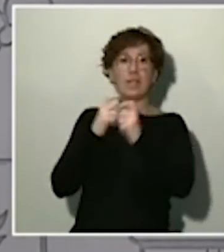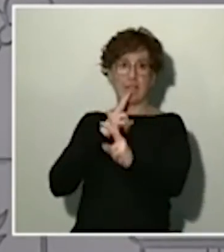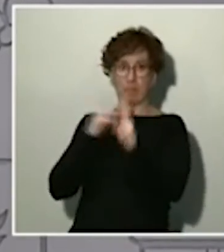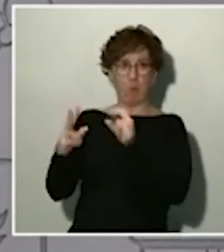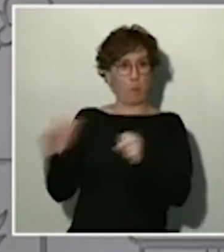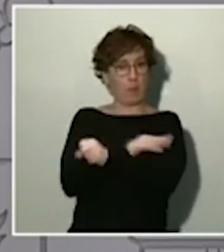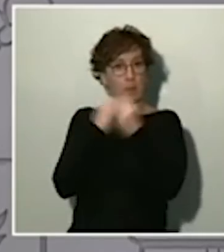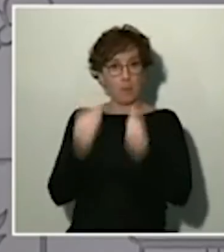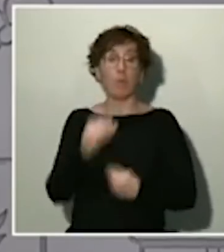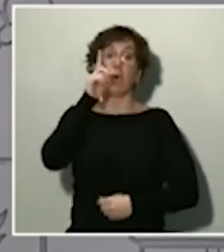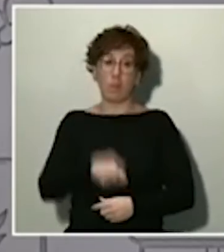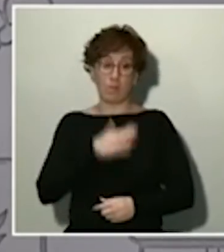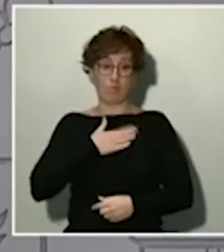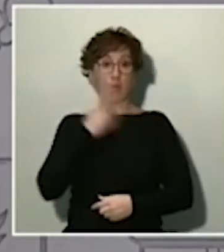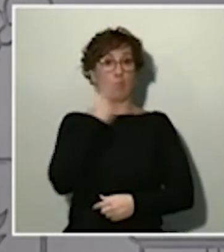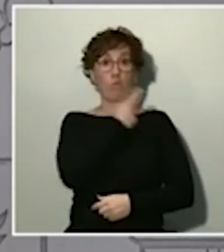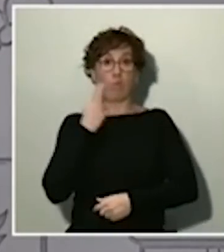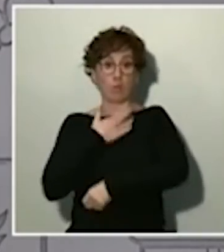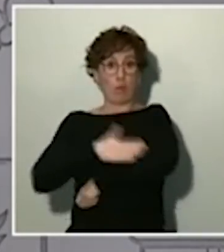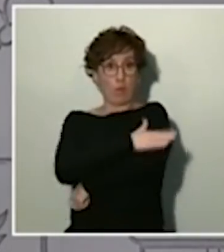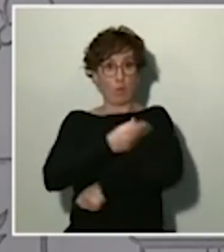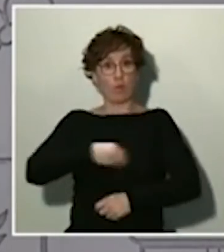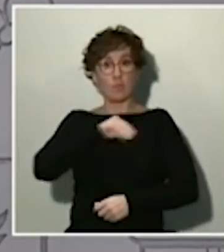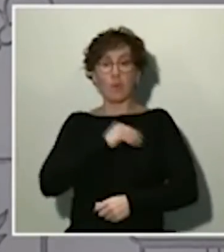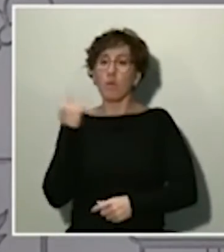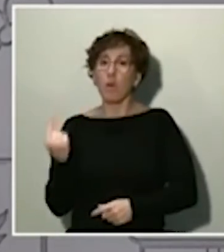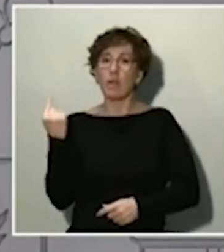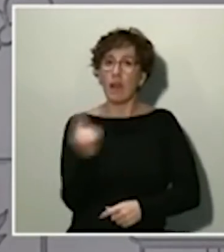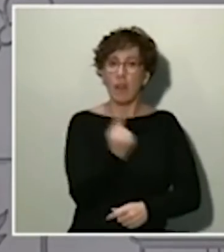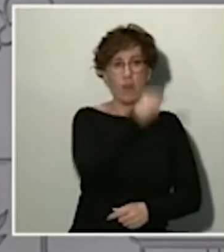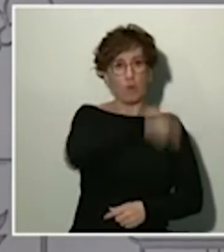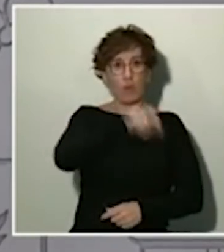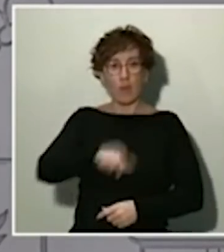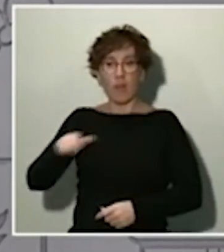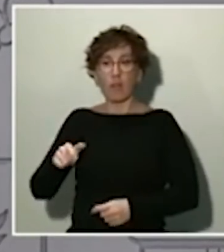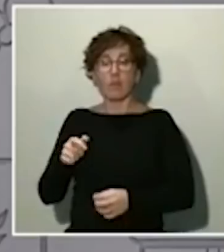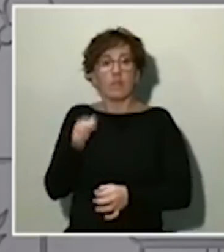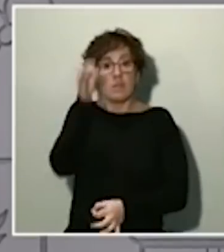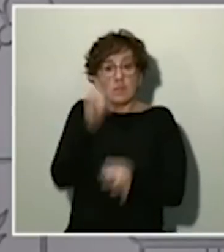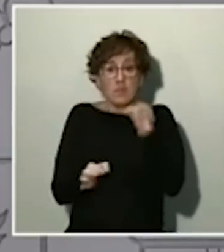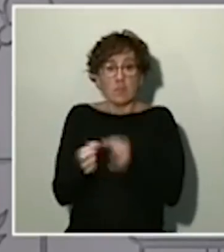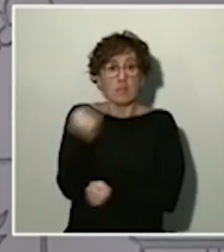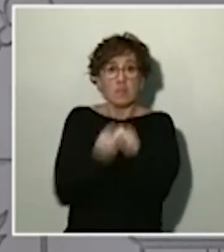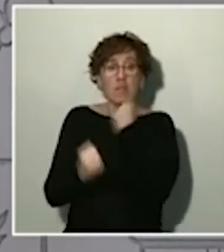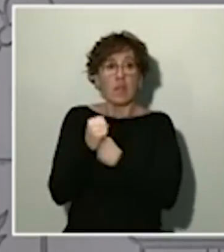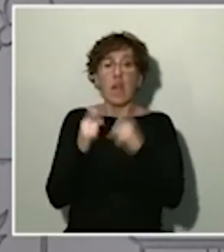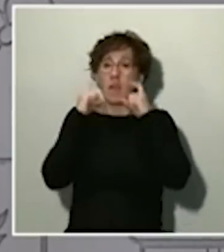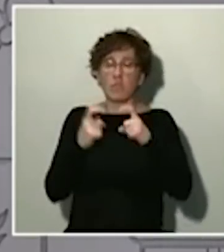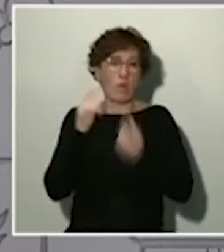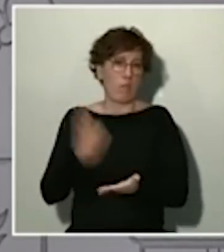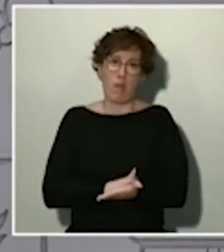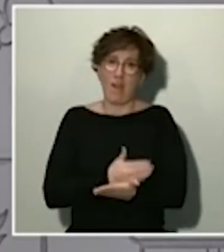Gobierno de España con todos y cada uno de los ciudadanos. No vamos a escatimar ningún esfuerzo, ninguno. Nadie se va a quedar atrás.